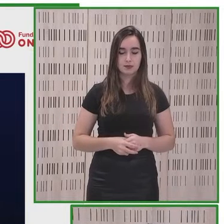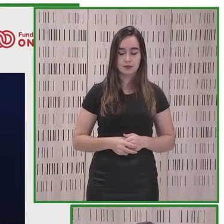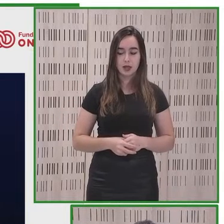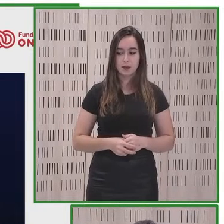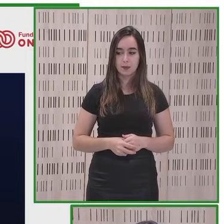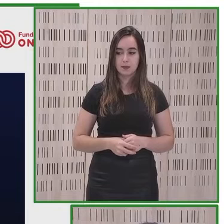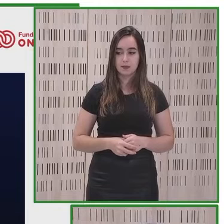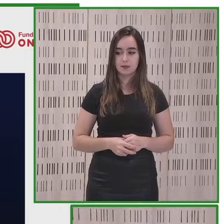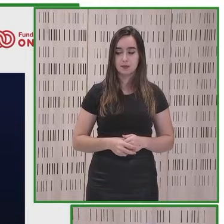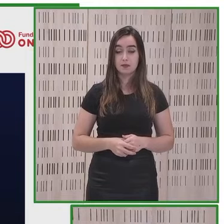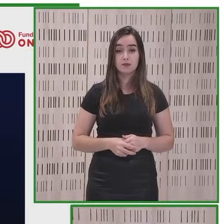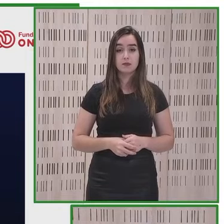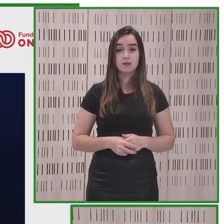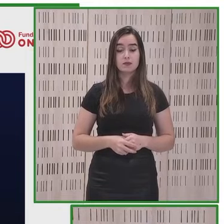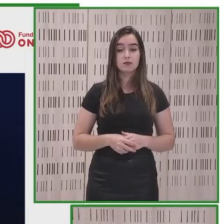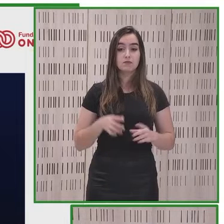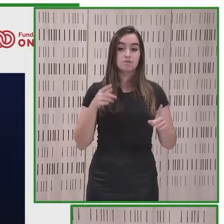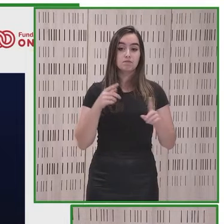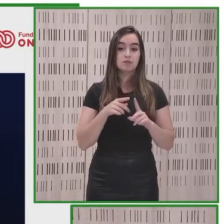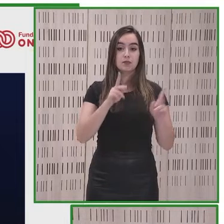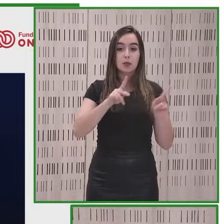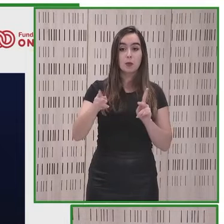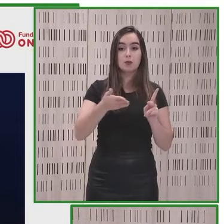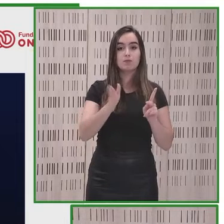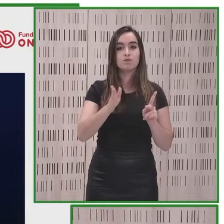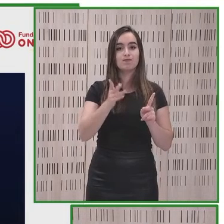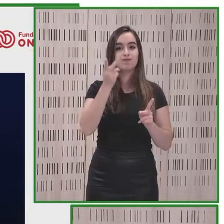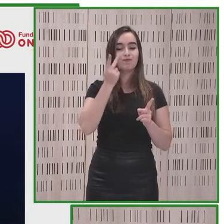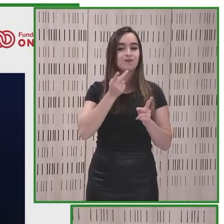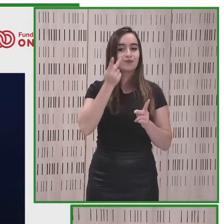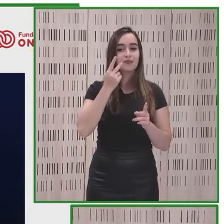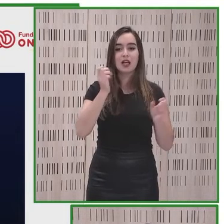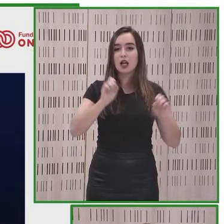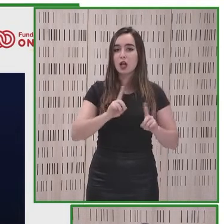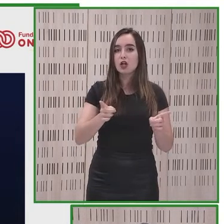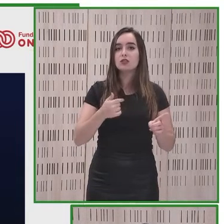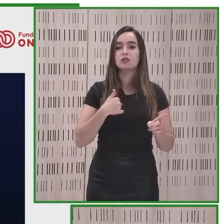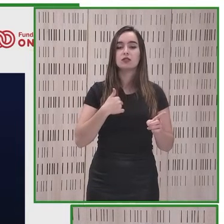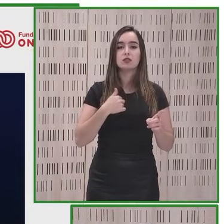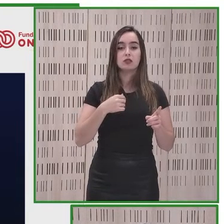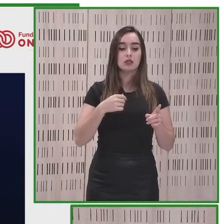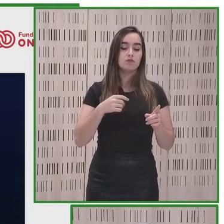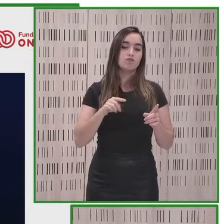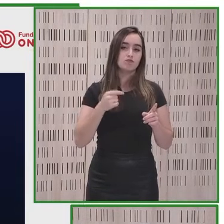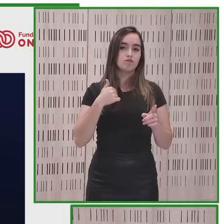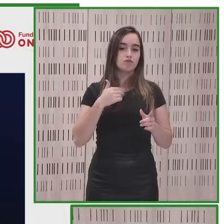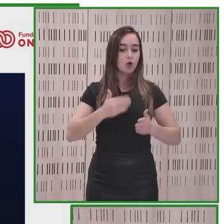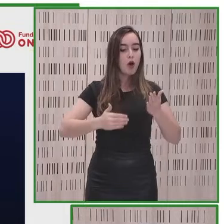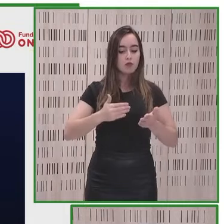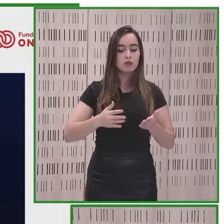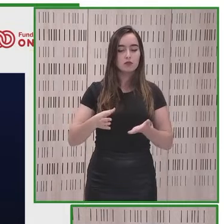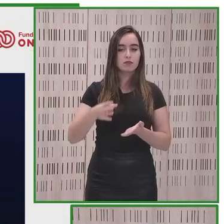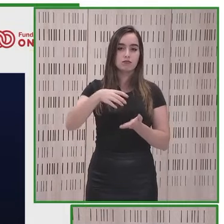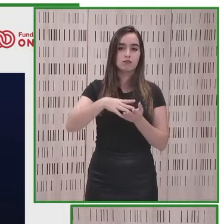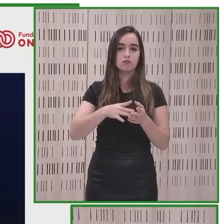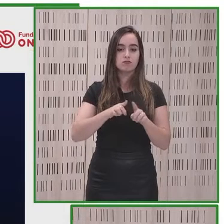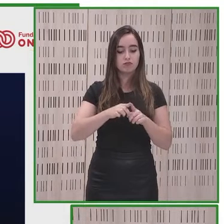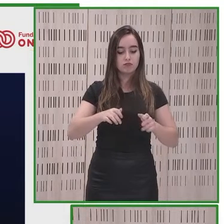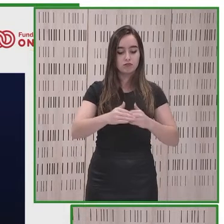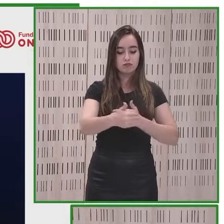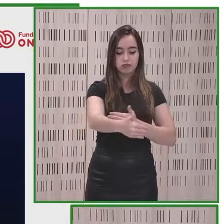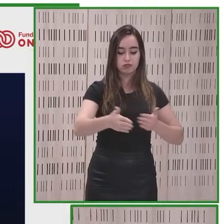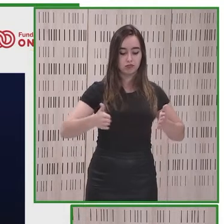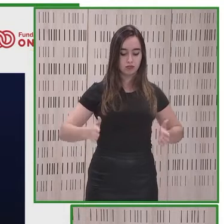bueno para aquellos que no lo habéis podido ver os describo el robot es una plataforma es una especie de carrito con un soporte no